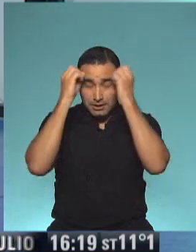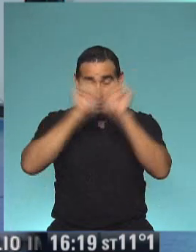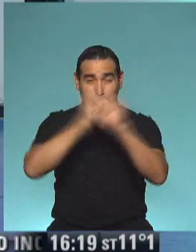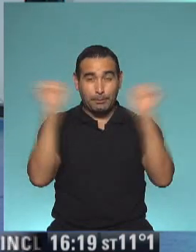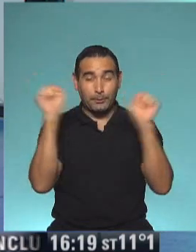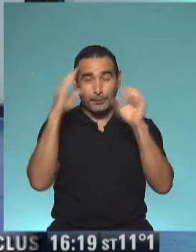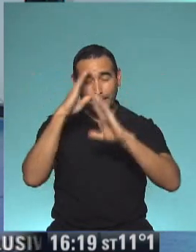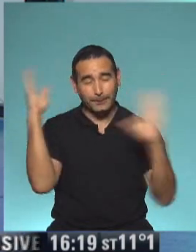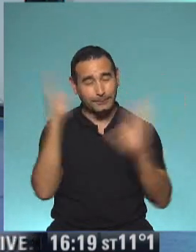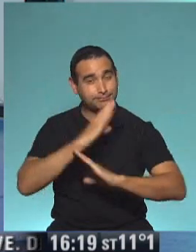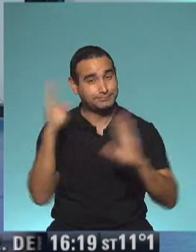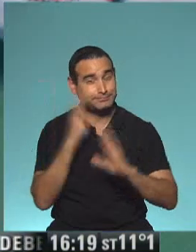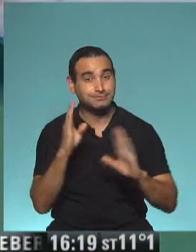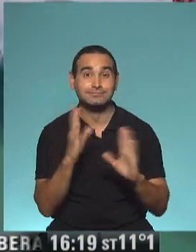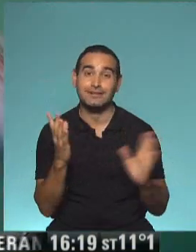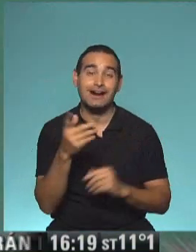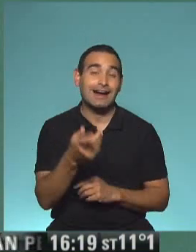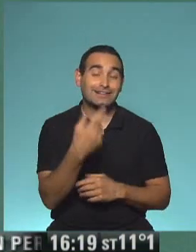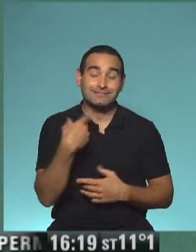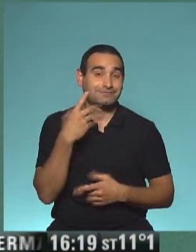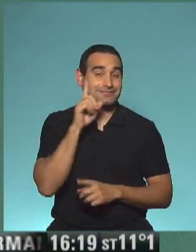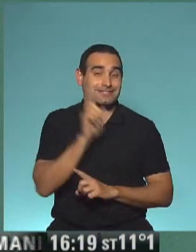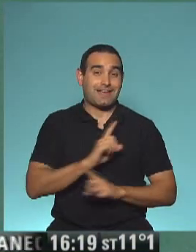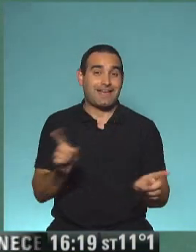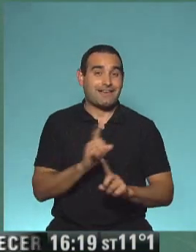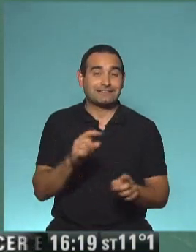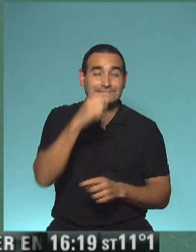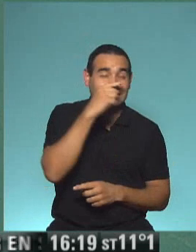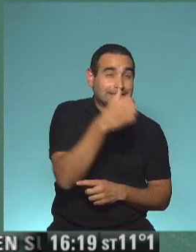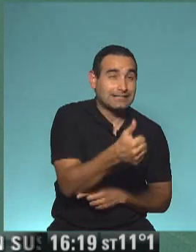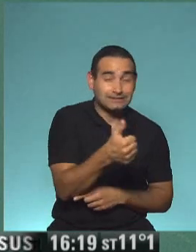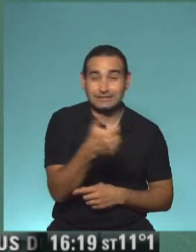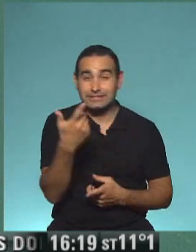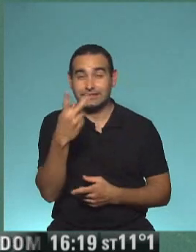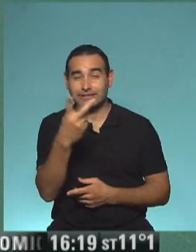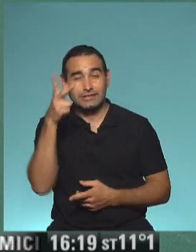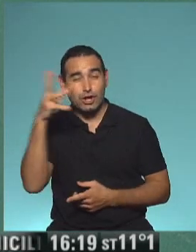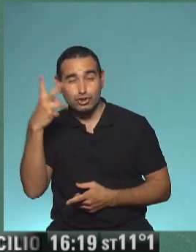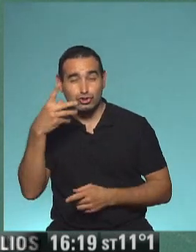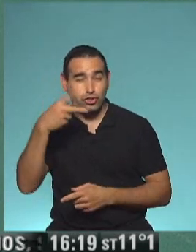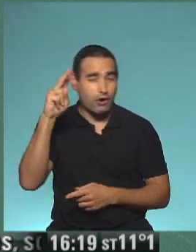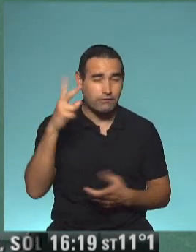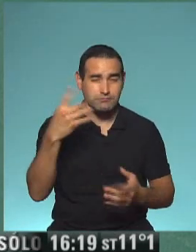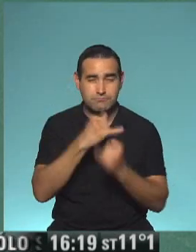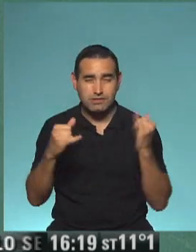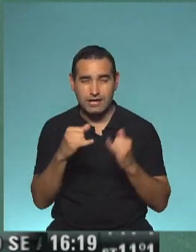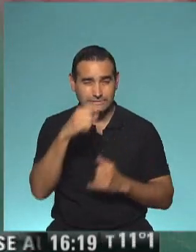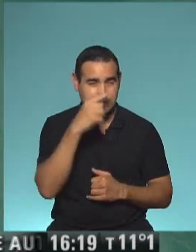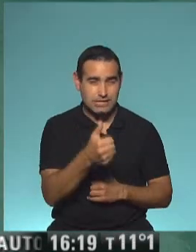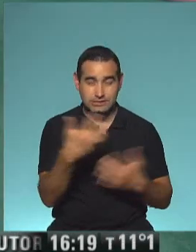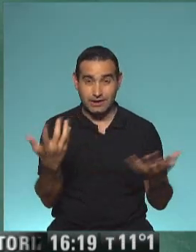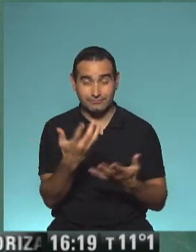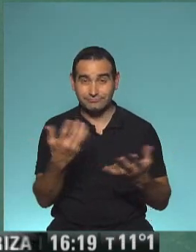¡Wow! Entonces. Y además si hubiéramos sabido que el 76 es el doble del 38, que el 38 es la mitad de 76.